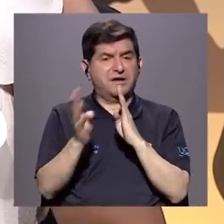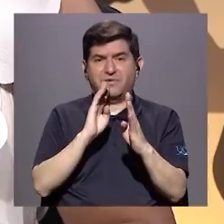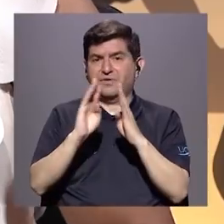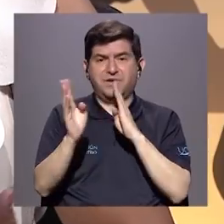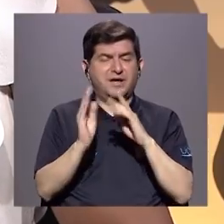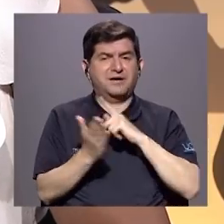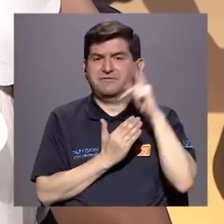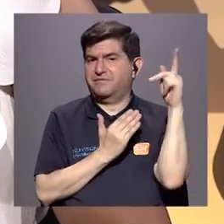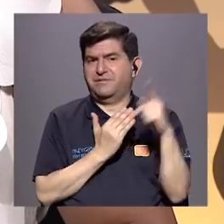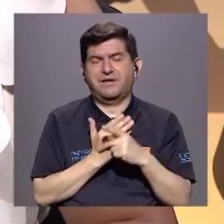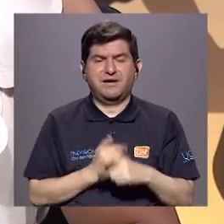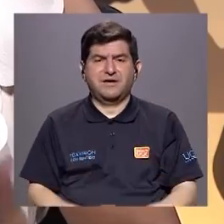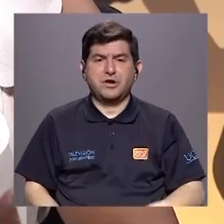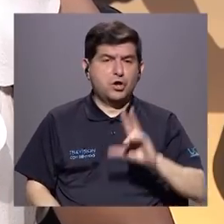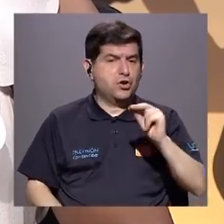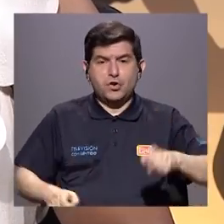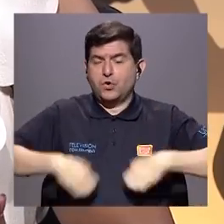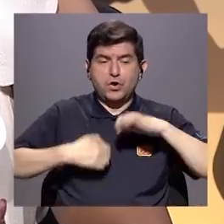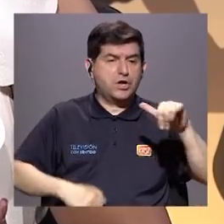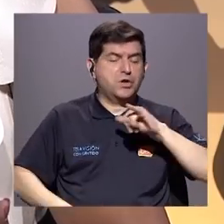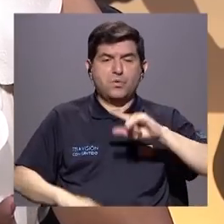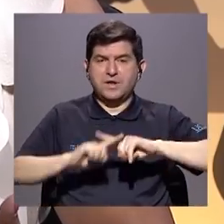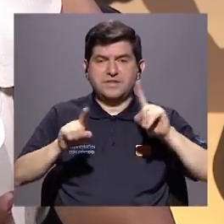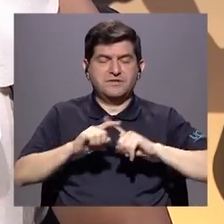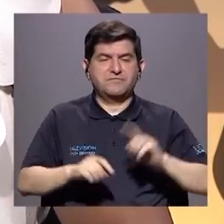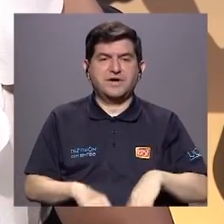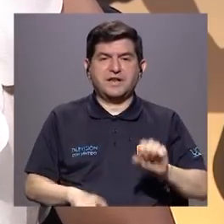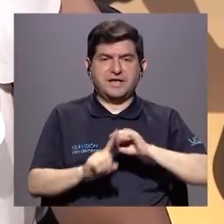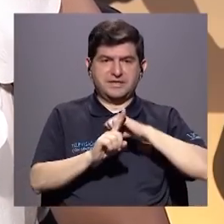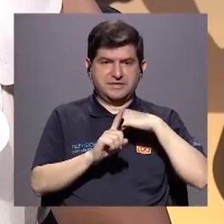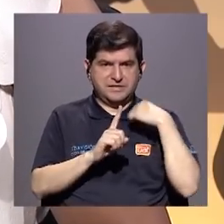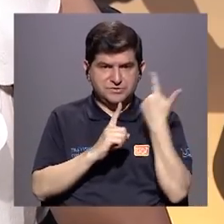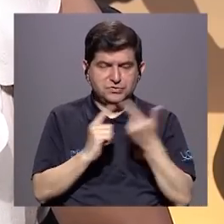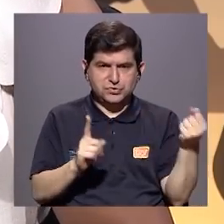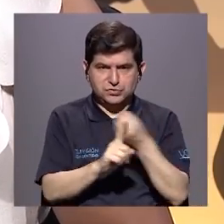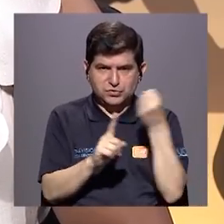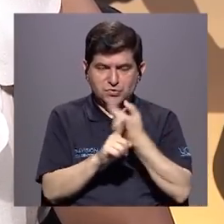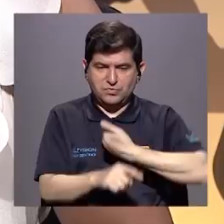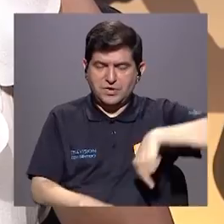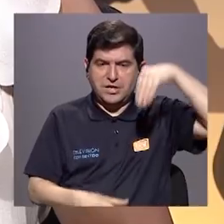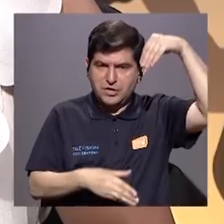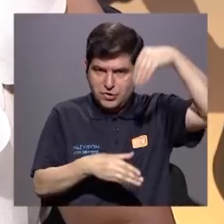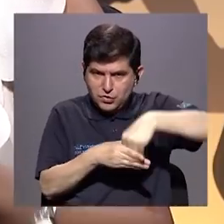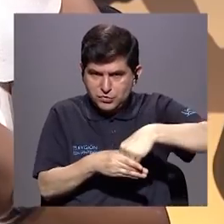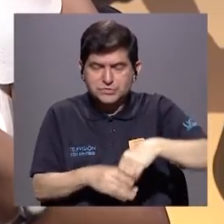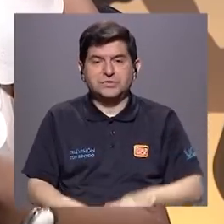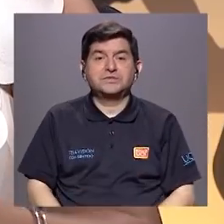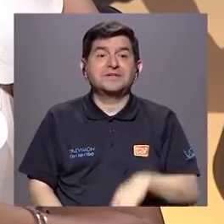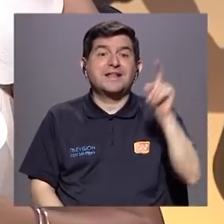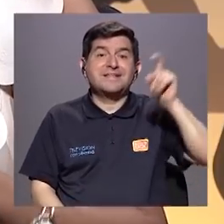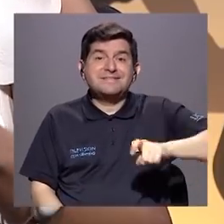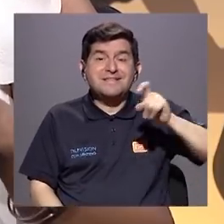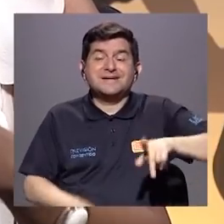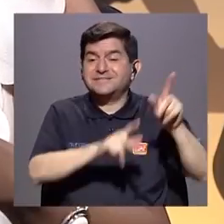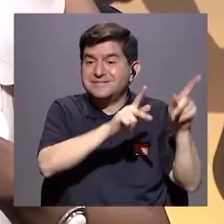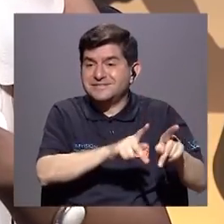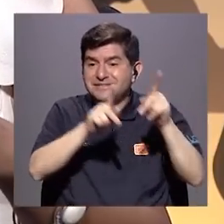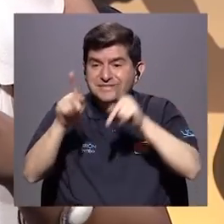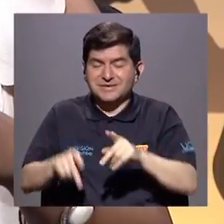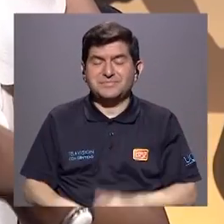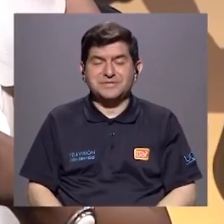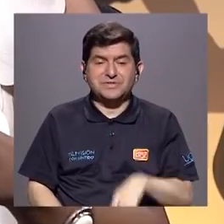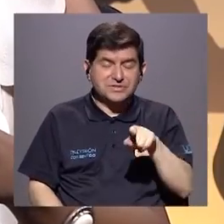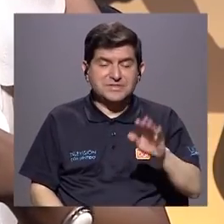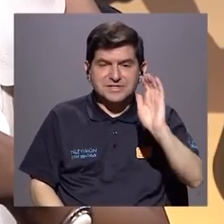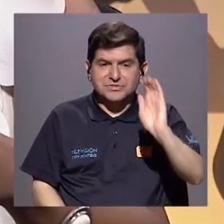programa. No existiría, como en ningún otro tipo de las violencias sociales a las que nosotros estamos inmersos. Necesitan estas personas,